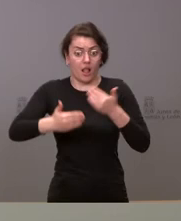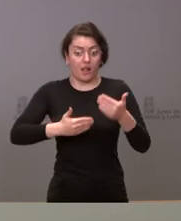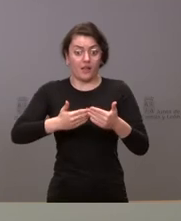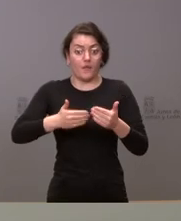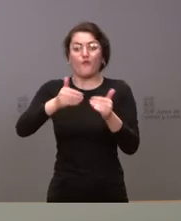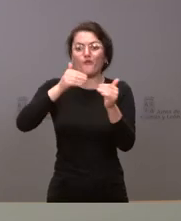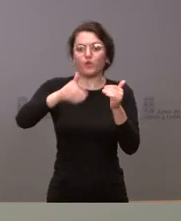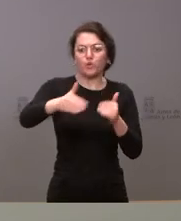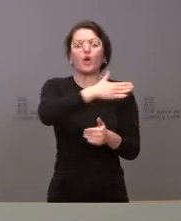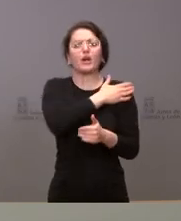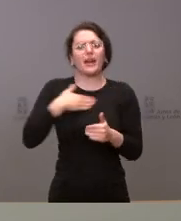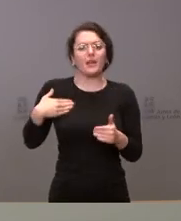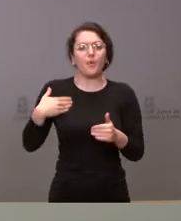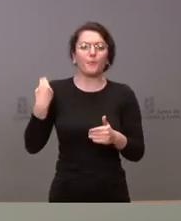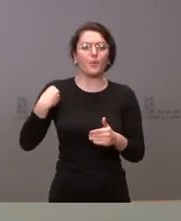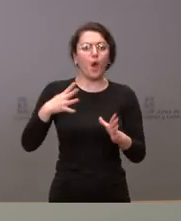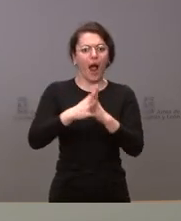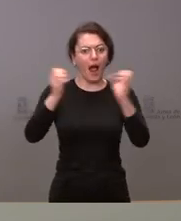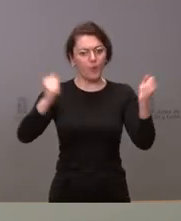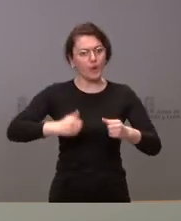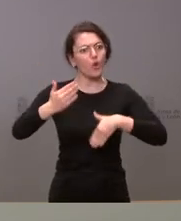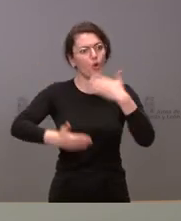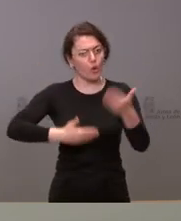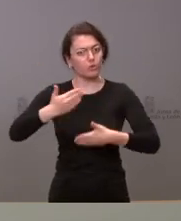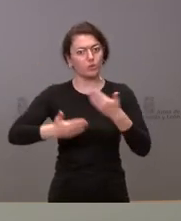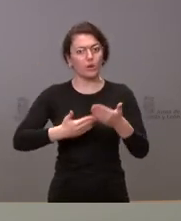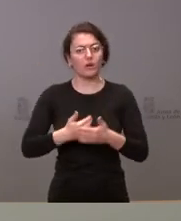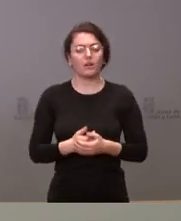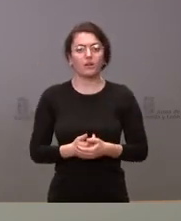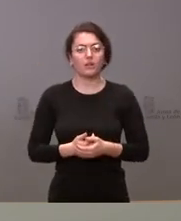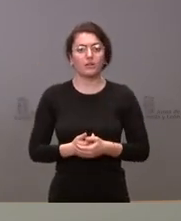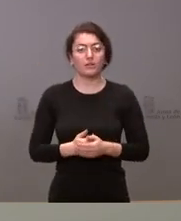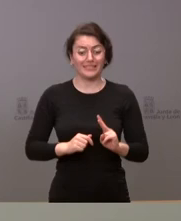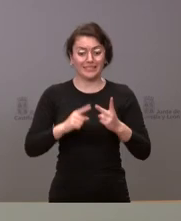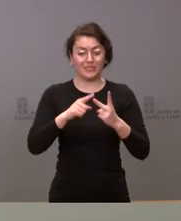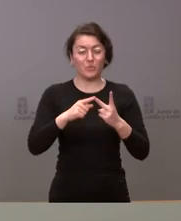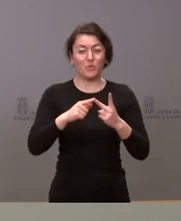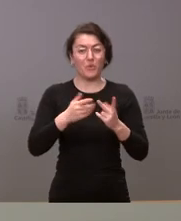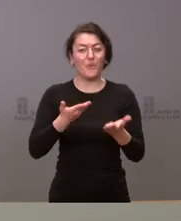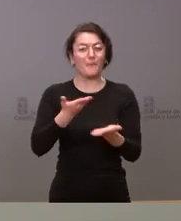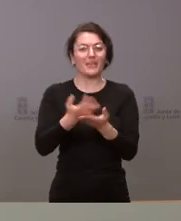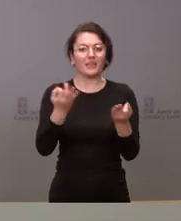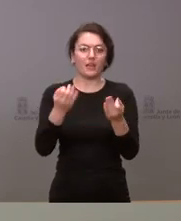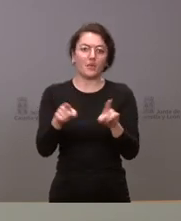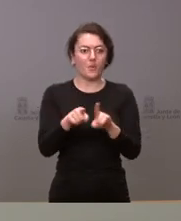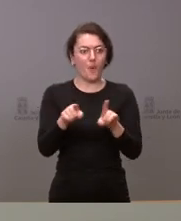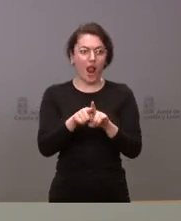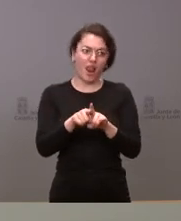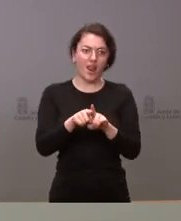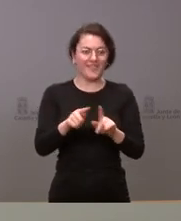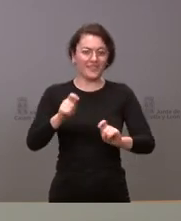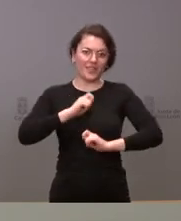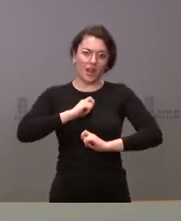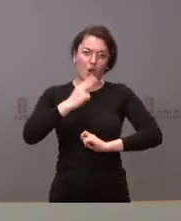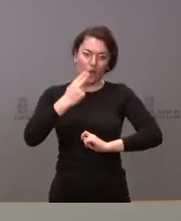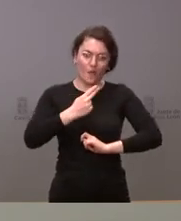acuerdos con el diálogo social y lo segundo que pedimos lógicamente es un margen de confianza y